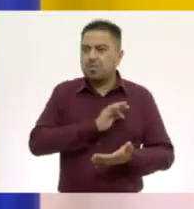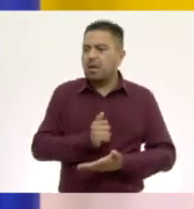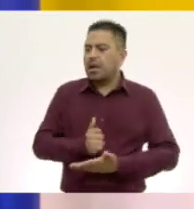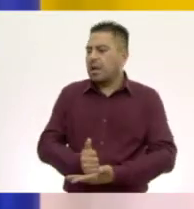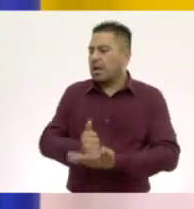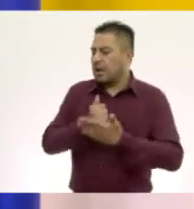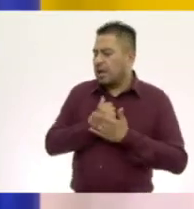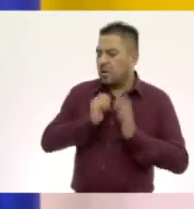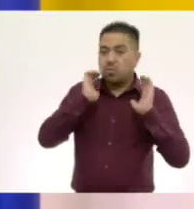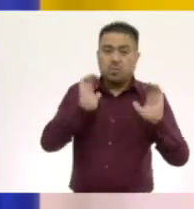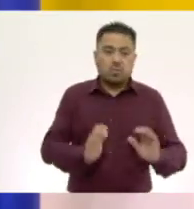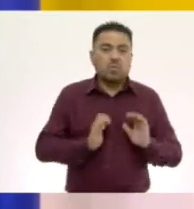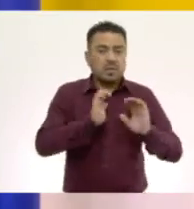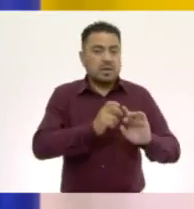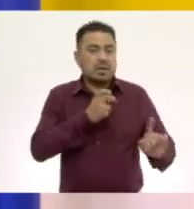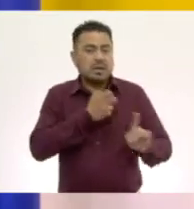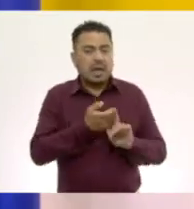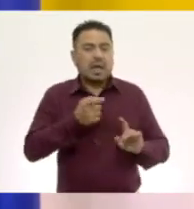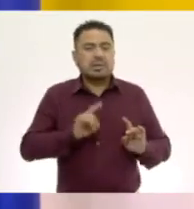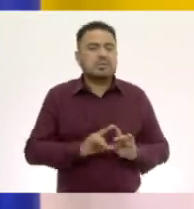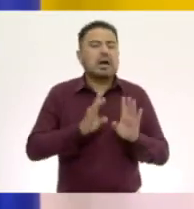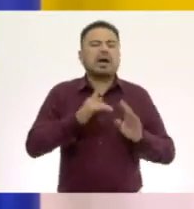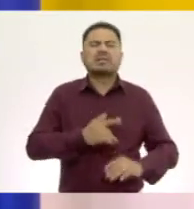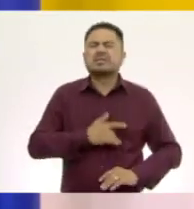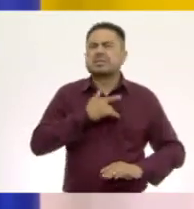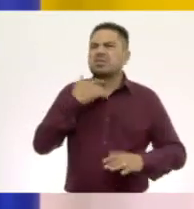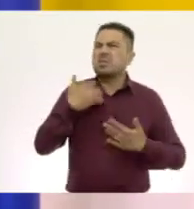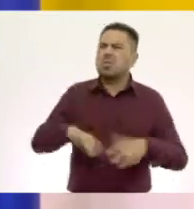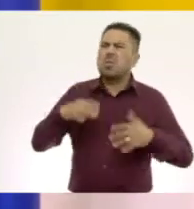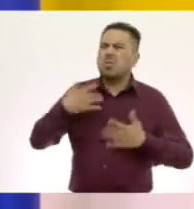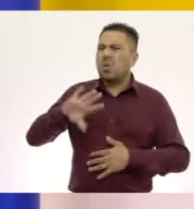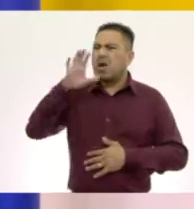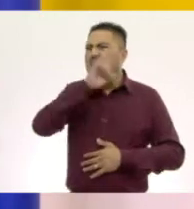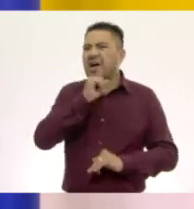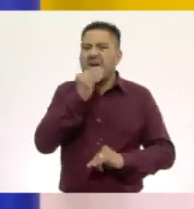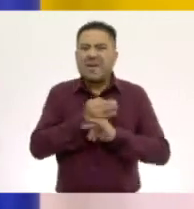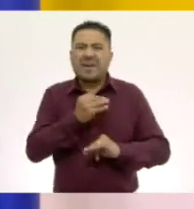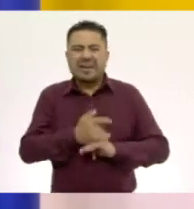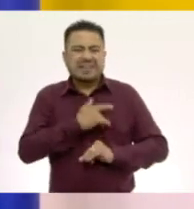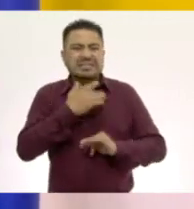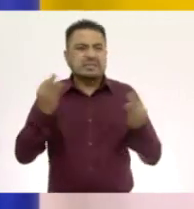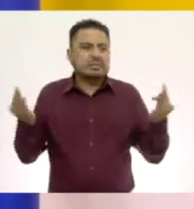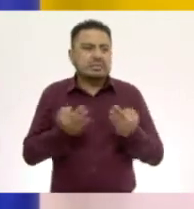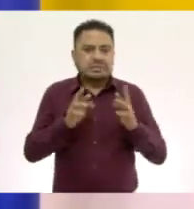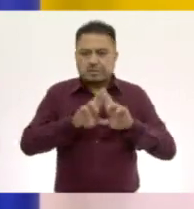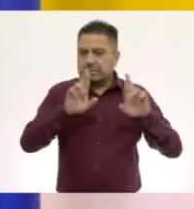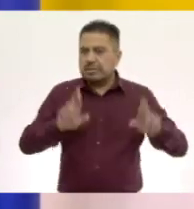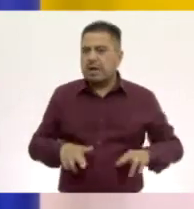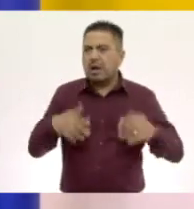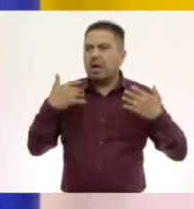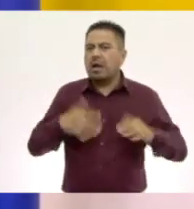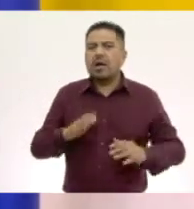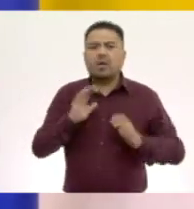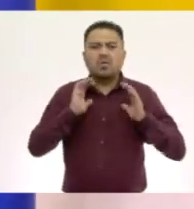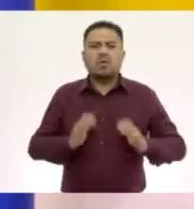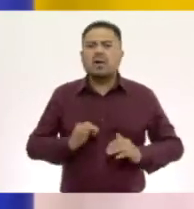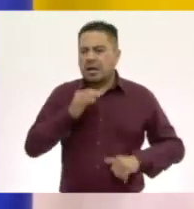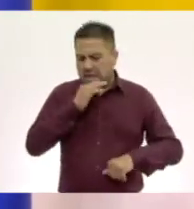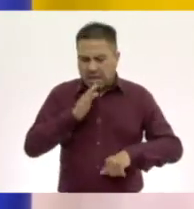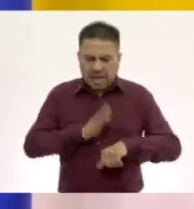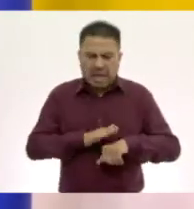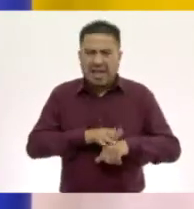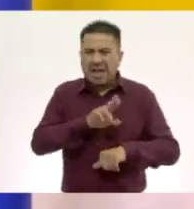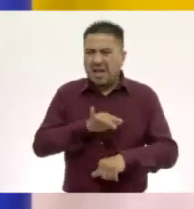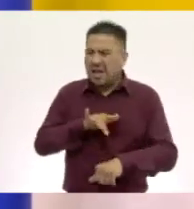tener cuidado. Si de pronto sentimos algo que está muy caliente, así como ahorita yo sentí el hielo que estaba muy frío, mi cuerpo inmediatamente me dijo, ¡ay,